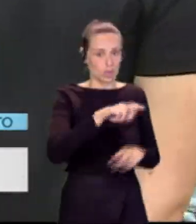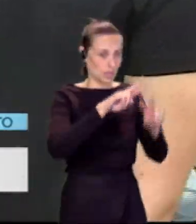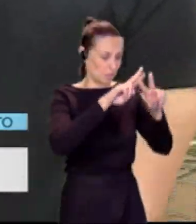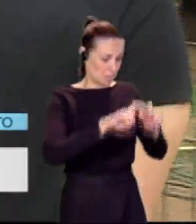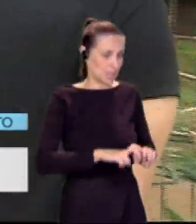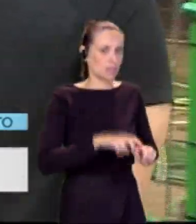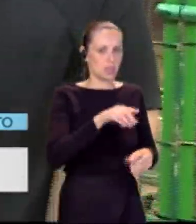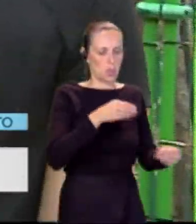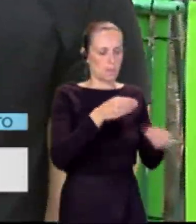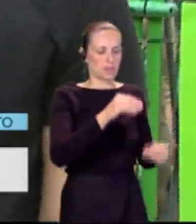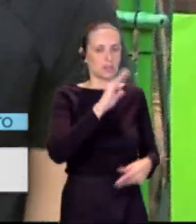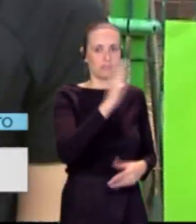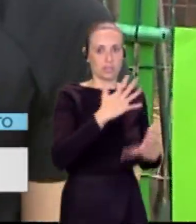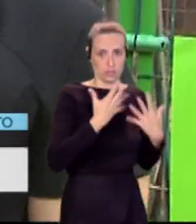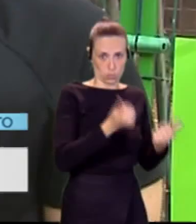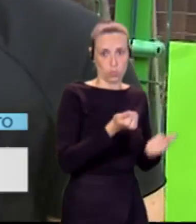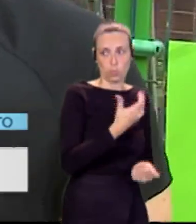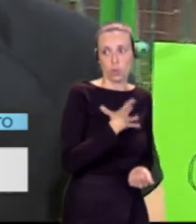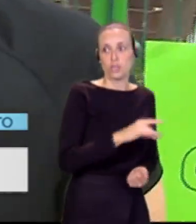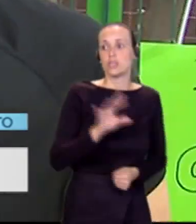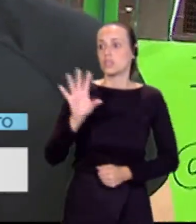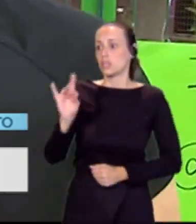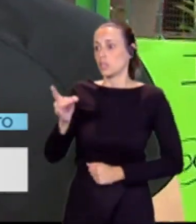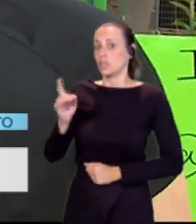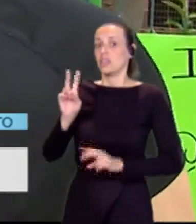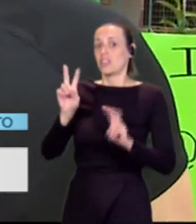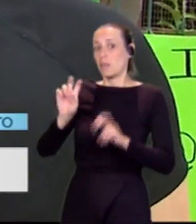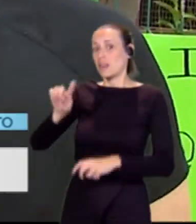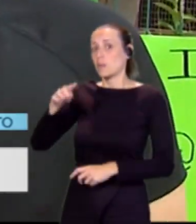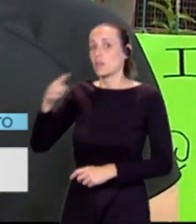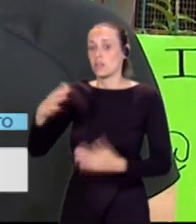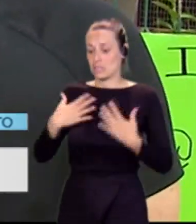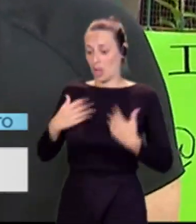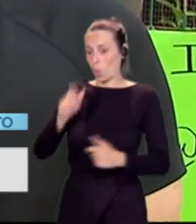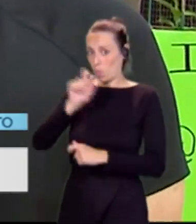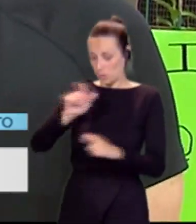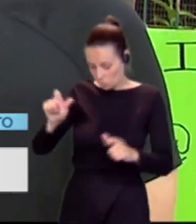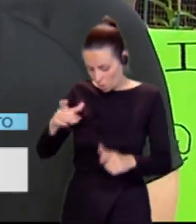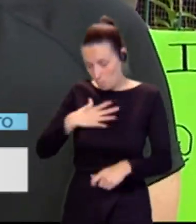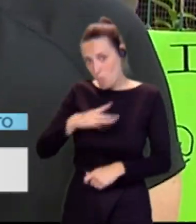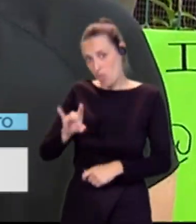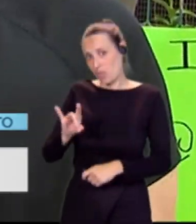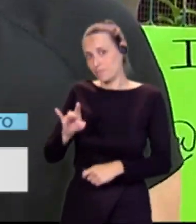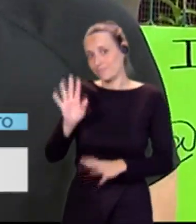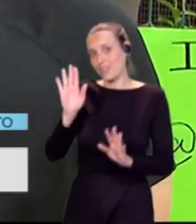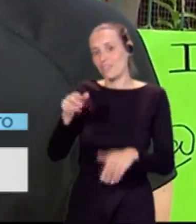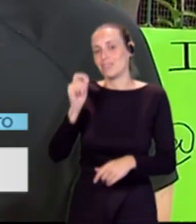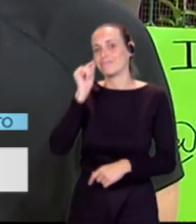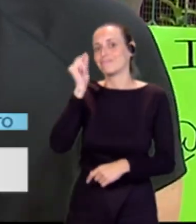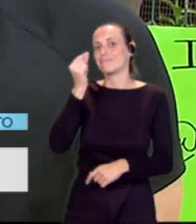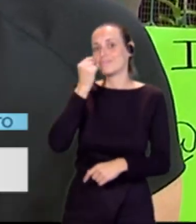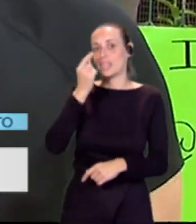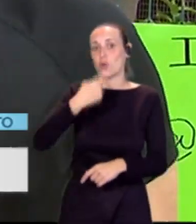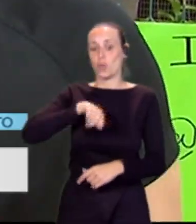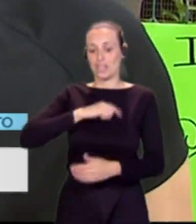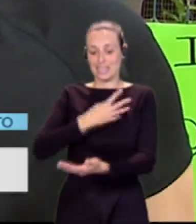perjudiciales para la salud. Sí, hemos investigado las repercusiones que tiene el plástico para la salud humana. Y hemos descubierto que en nuestra